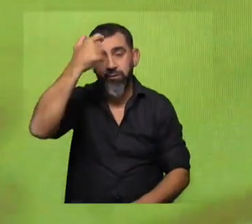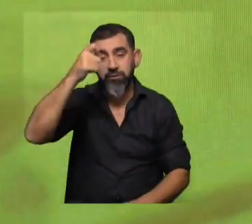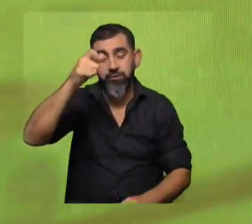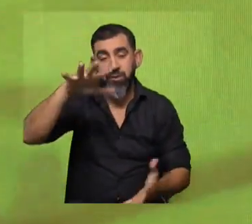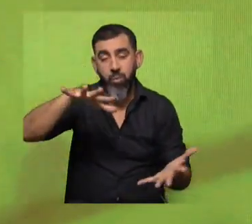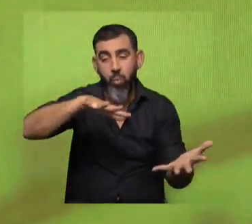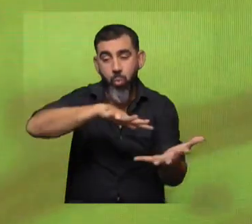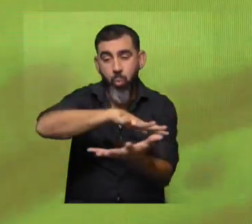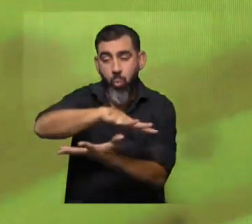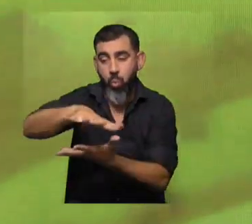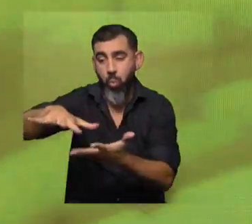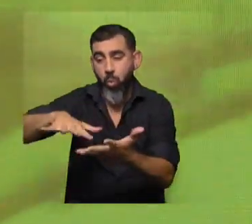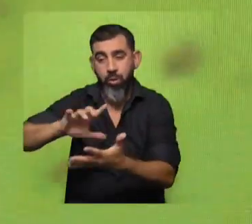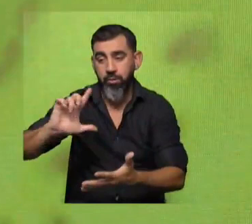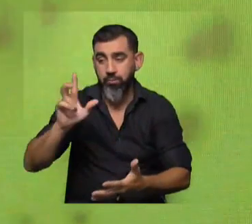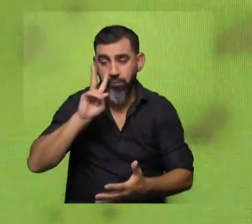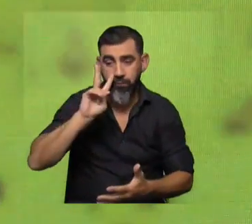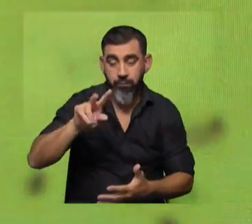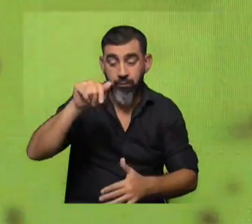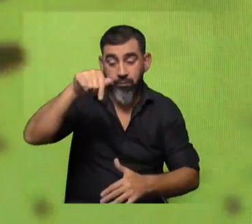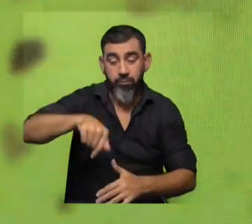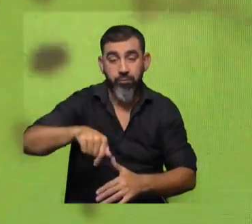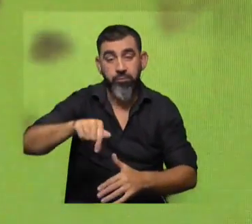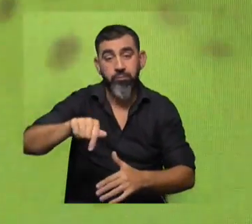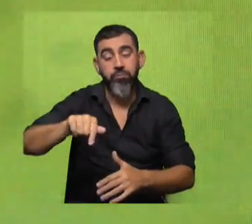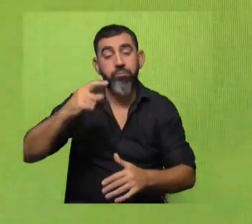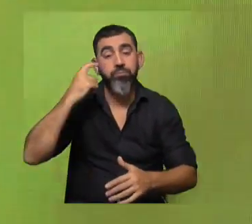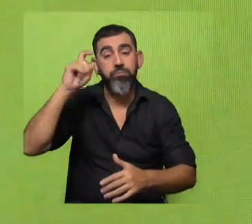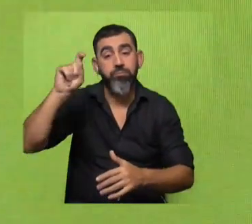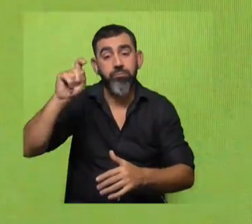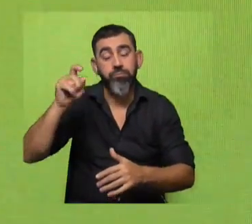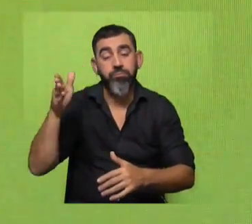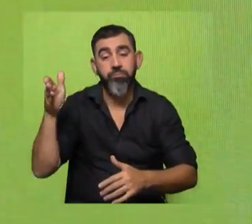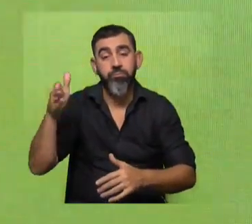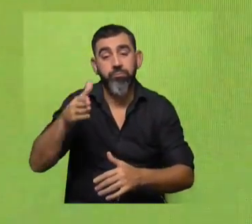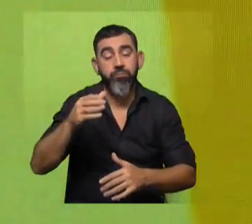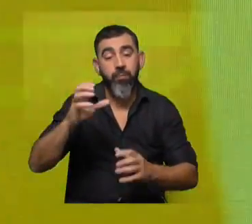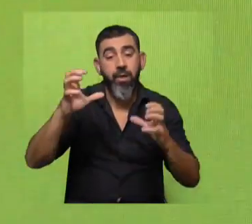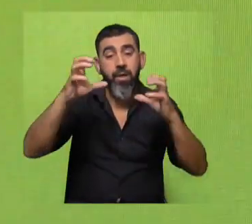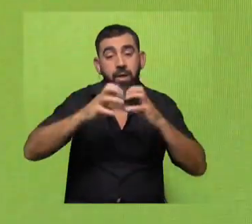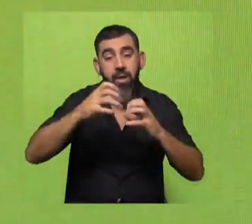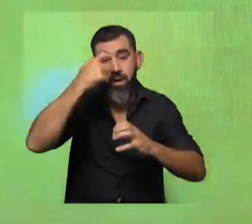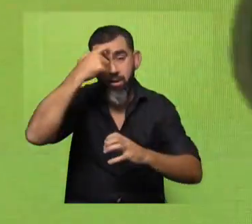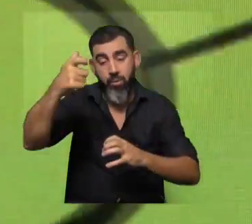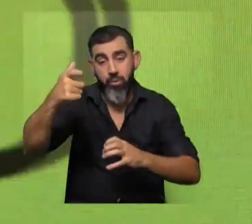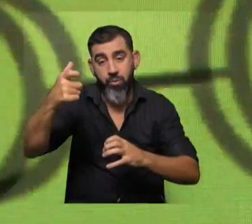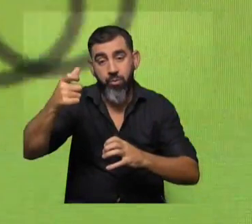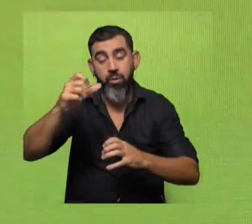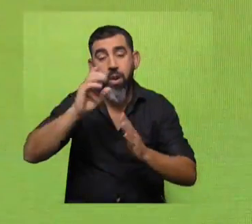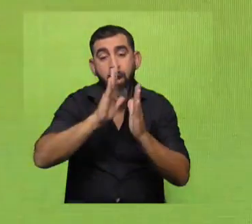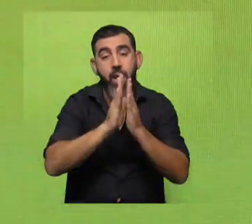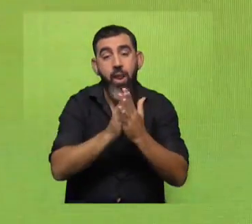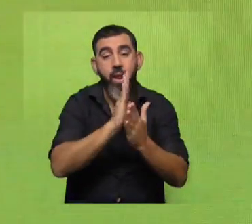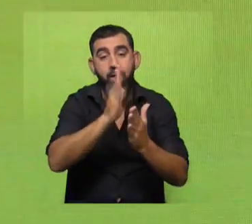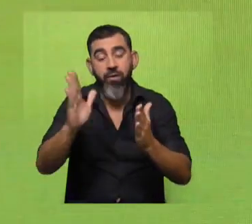donde habitualmente no la vemos. Hoy lo que les proponemos es un recorrido neurocientífico por librerías.